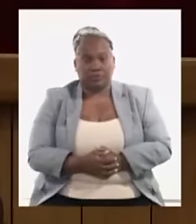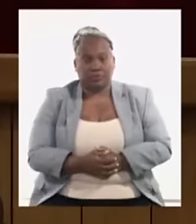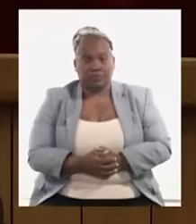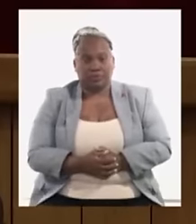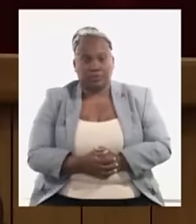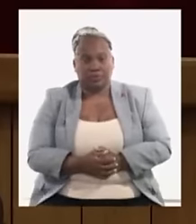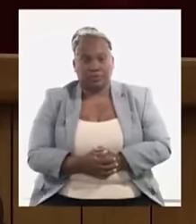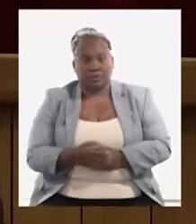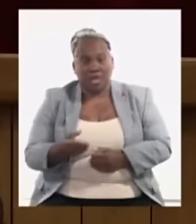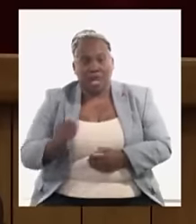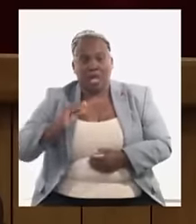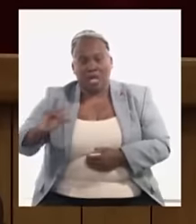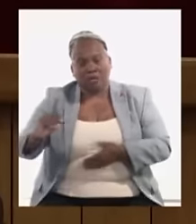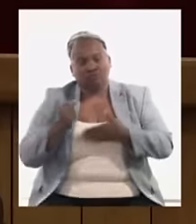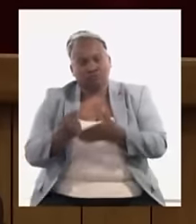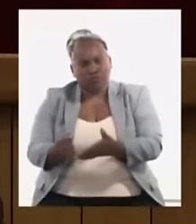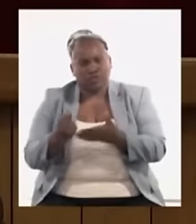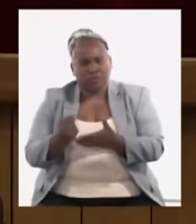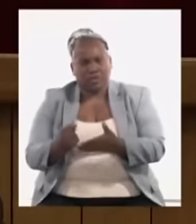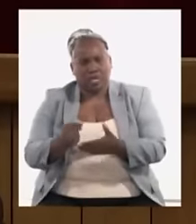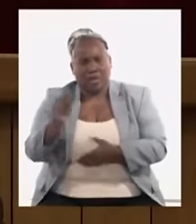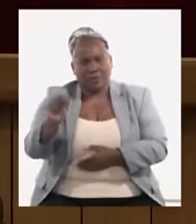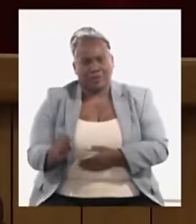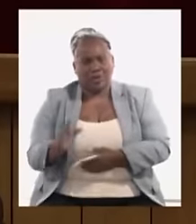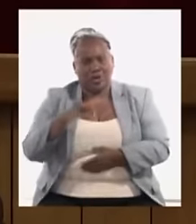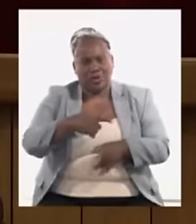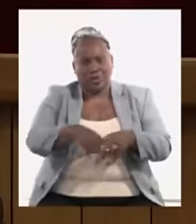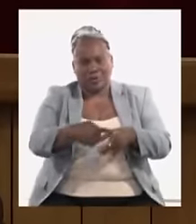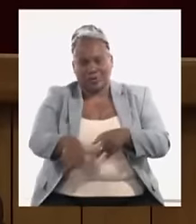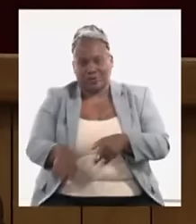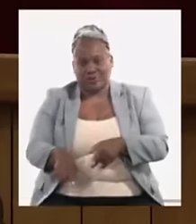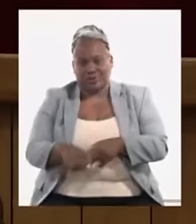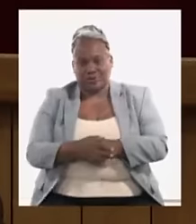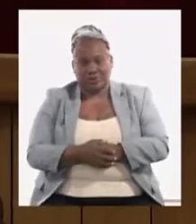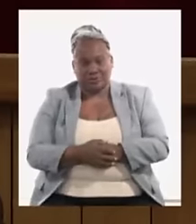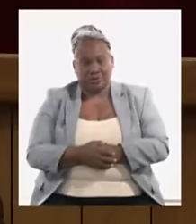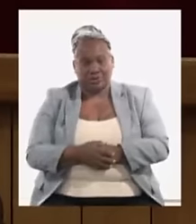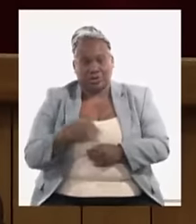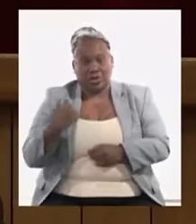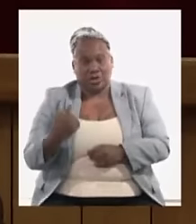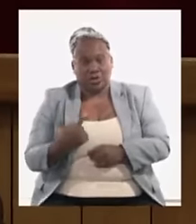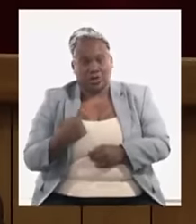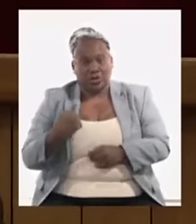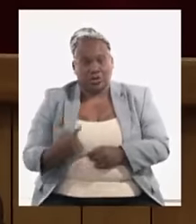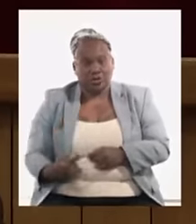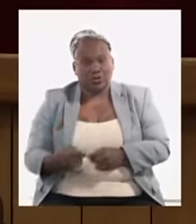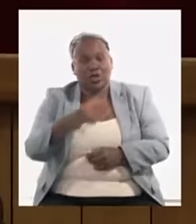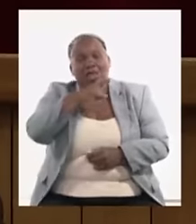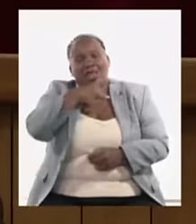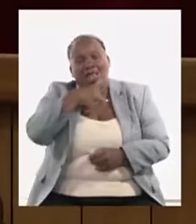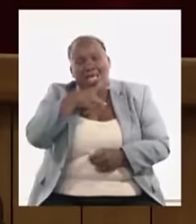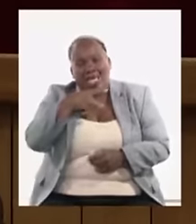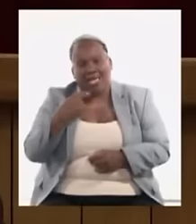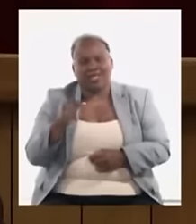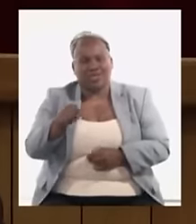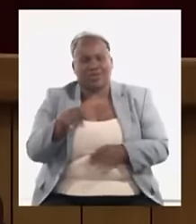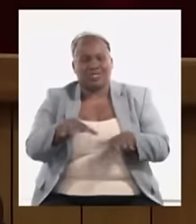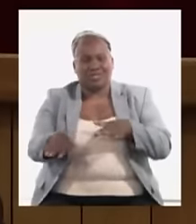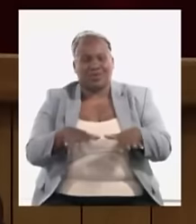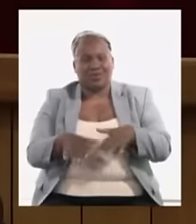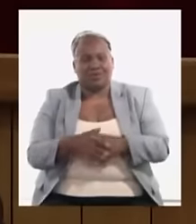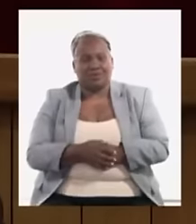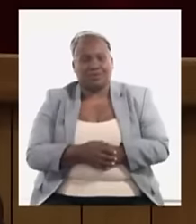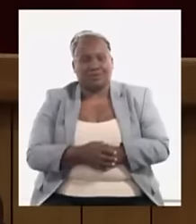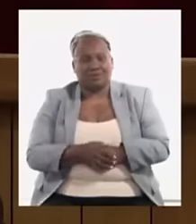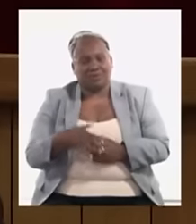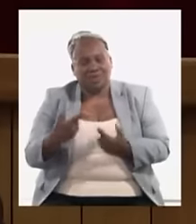subsidiar a personas y no a productos hemos sido extremadamente lentos en ello y es por la